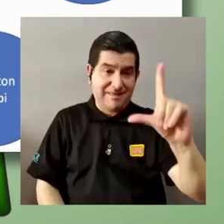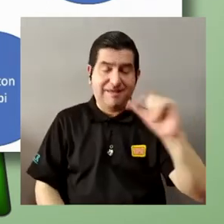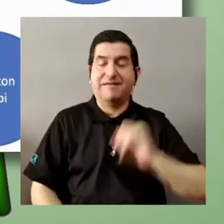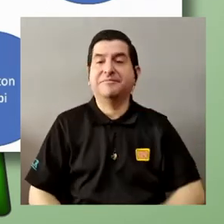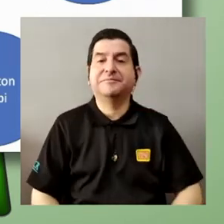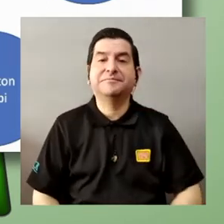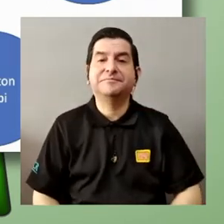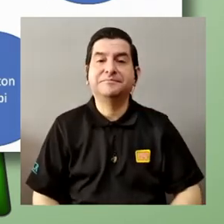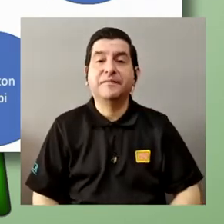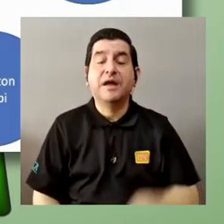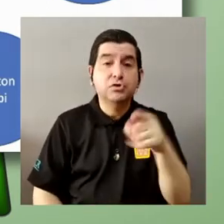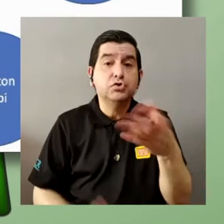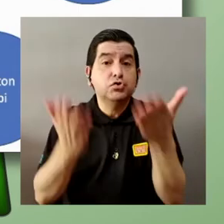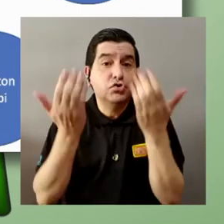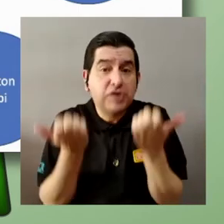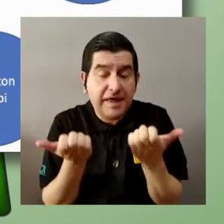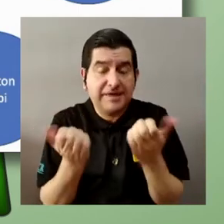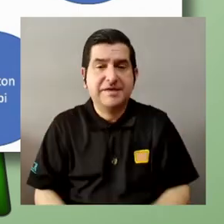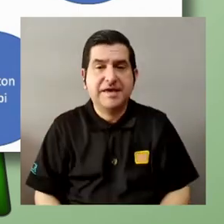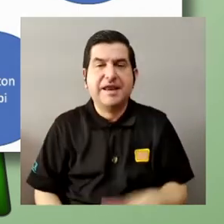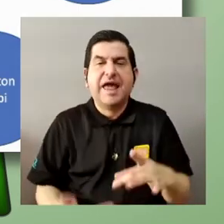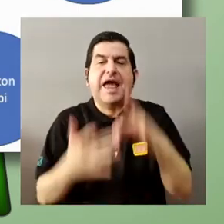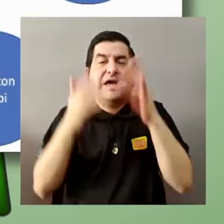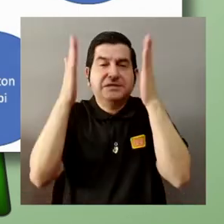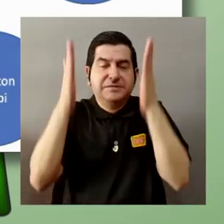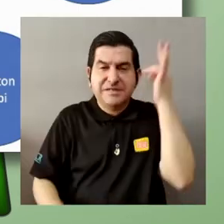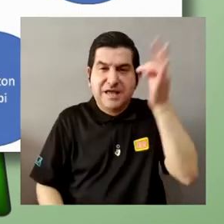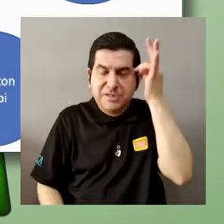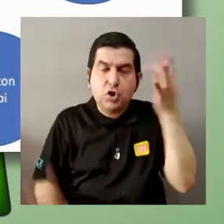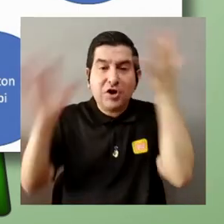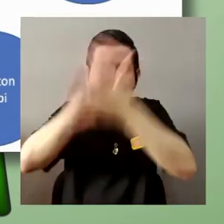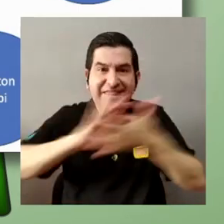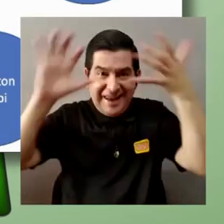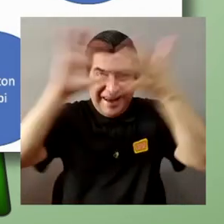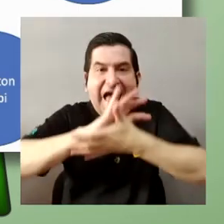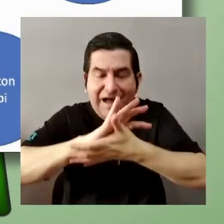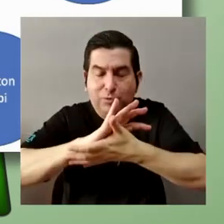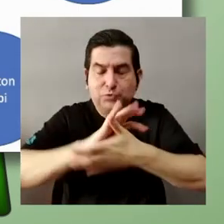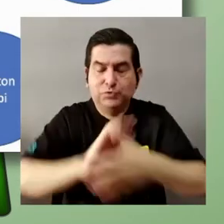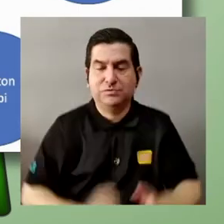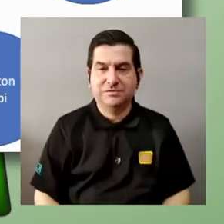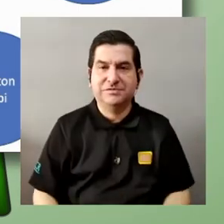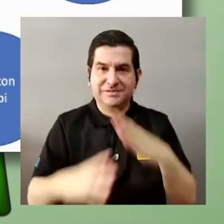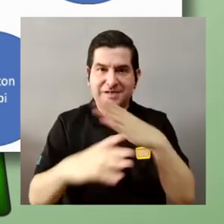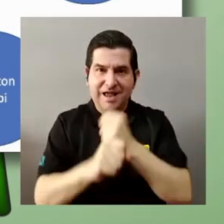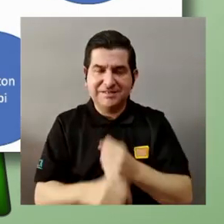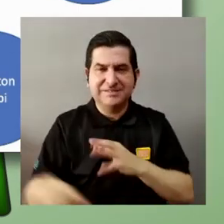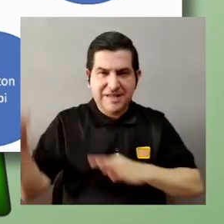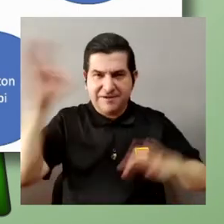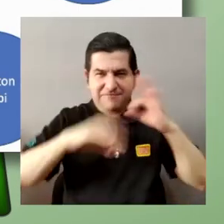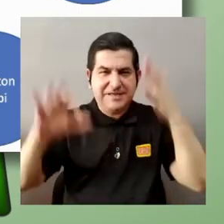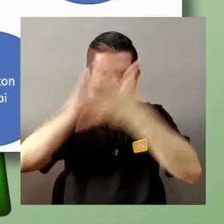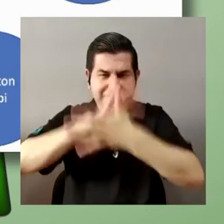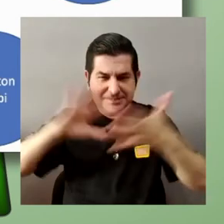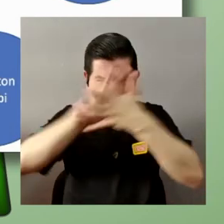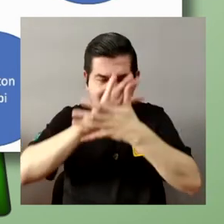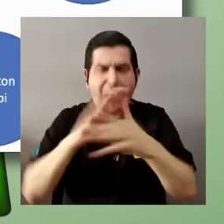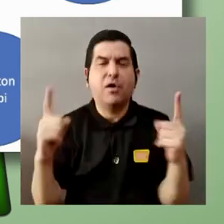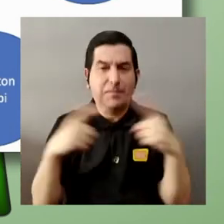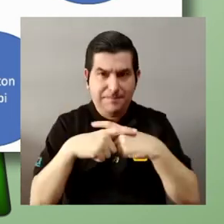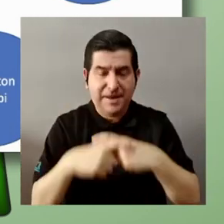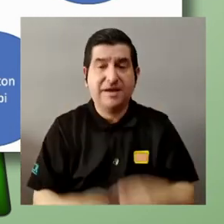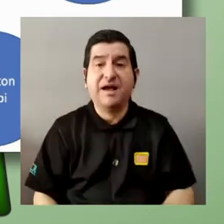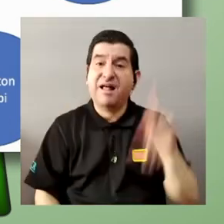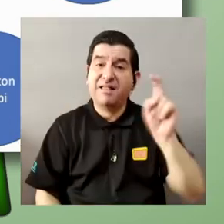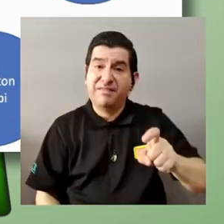teoría Lagrangiana si ustedes quieren volverse un experto en teoría del caos y hacer la física del caos